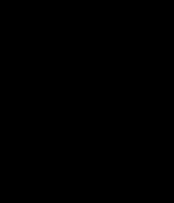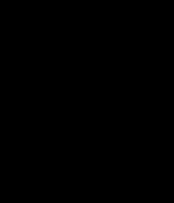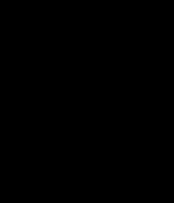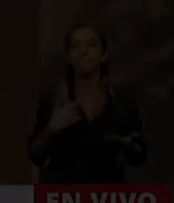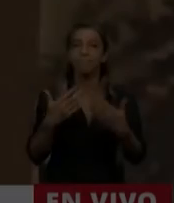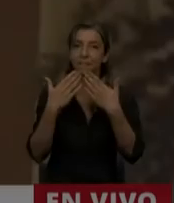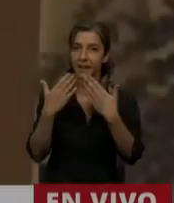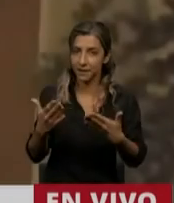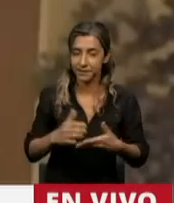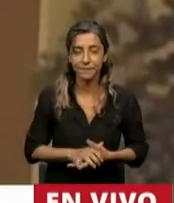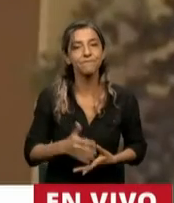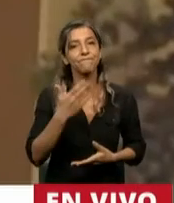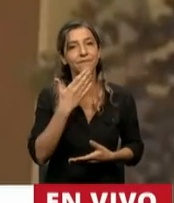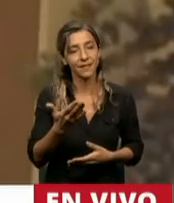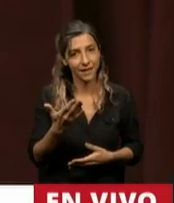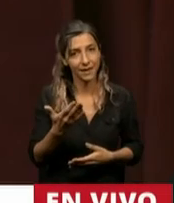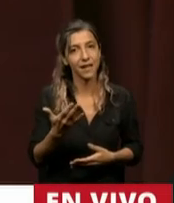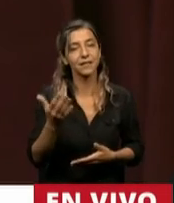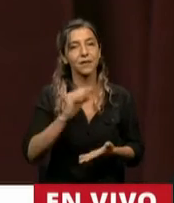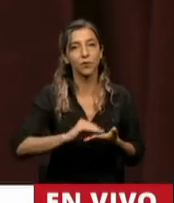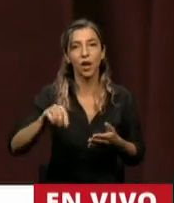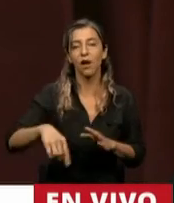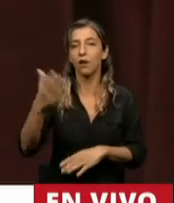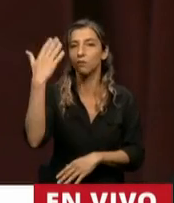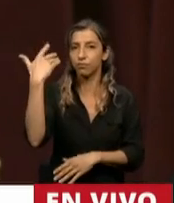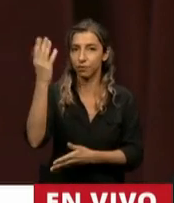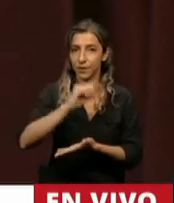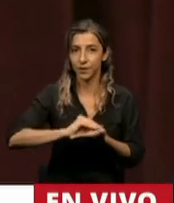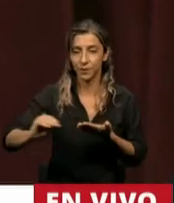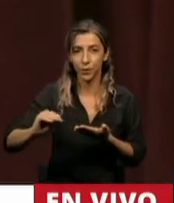Tiene la palabra el diputado Marcelo Pablo Casareto.